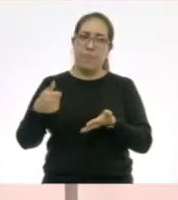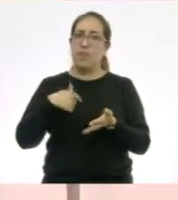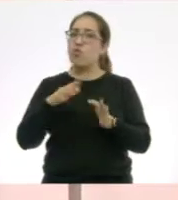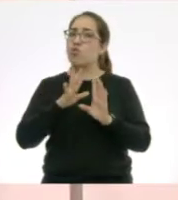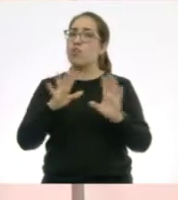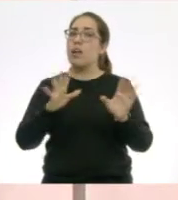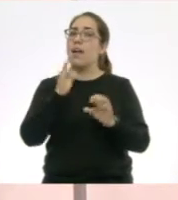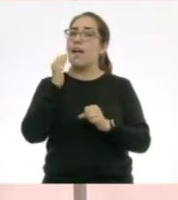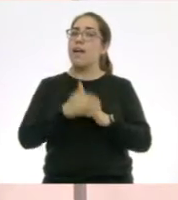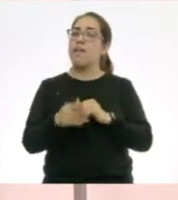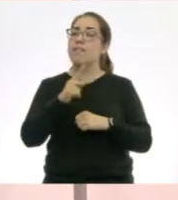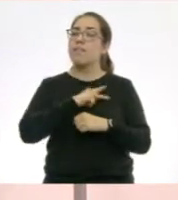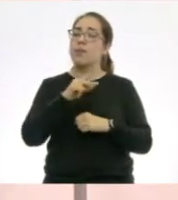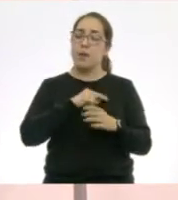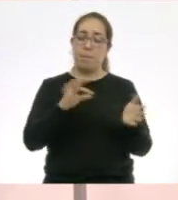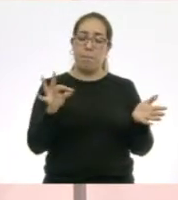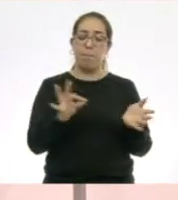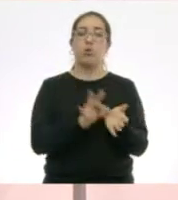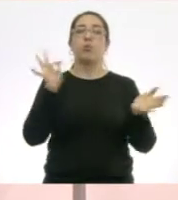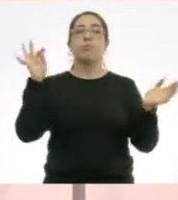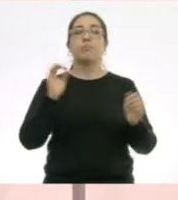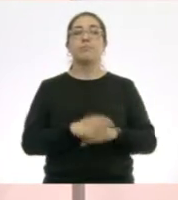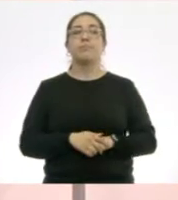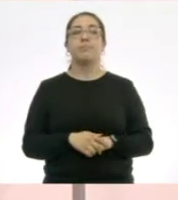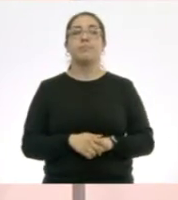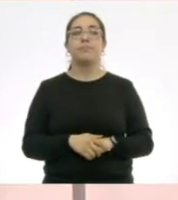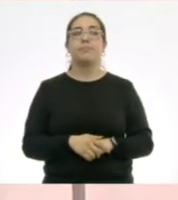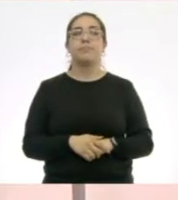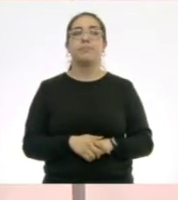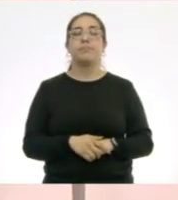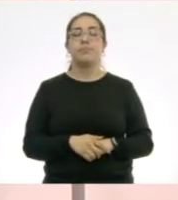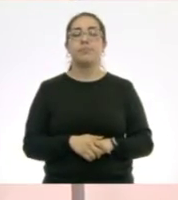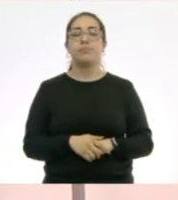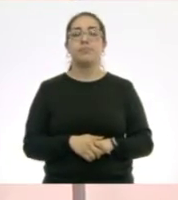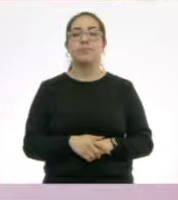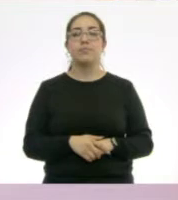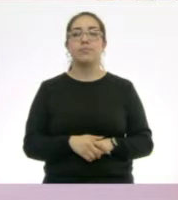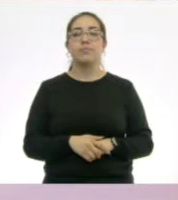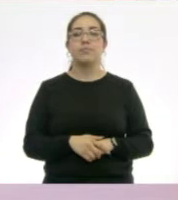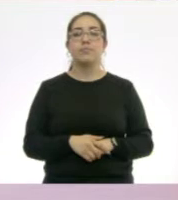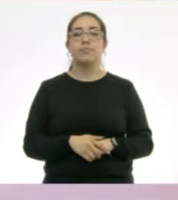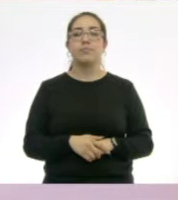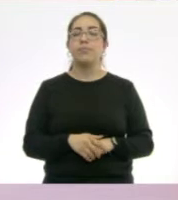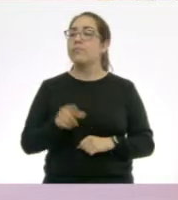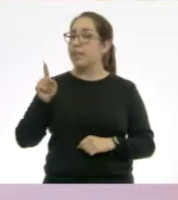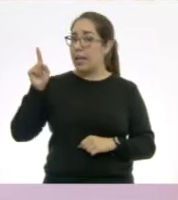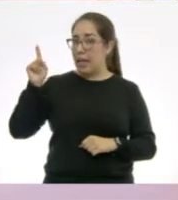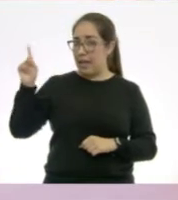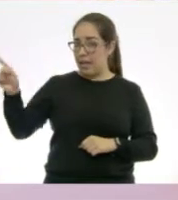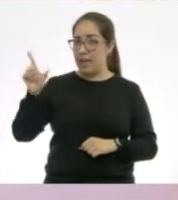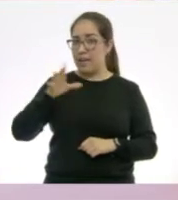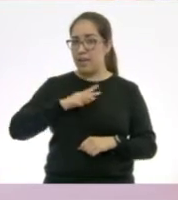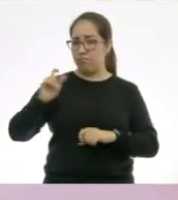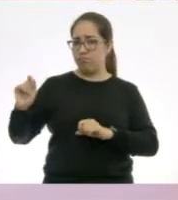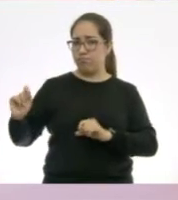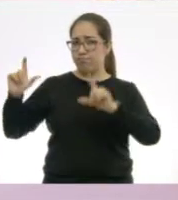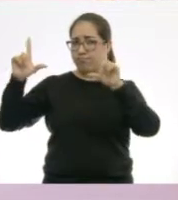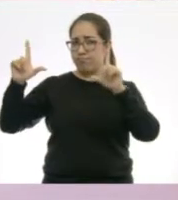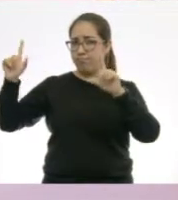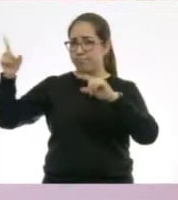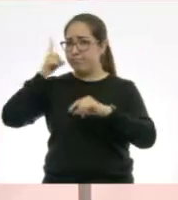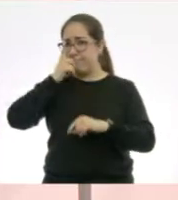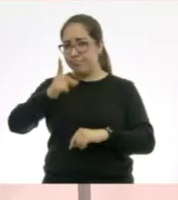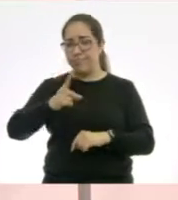con la mía punto final. Mientras tú, ¿qué te parece? Ahí tenemos un cartel que tiene mucho que ver